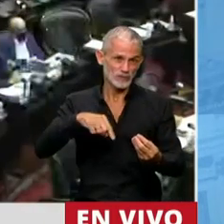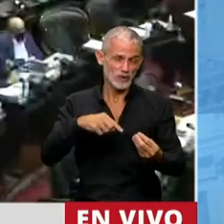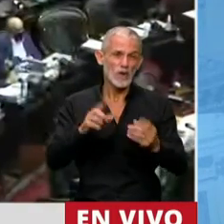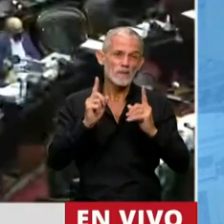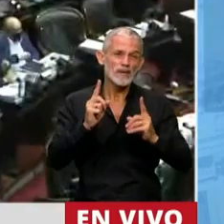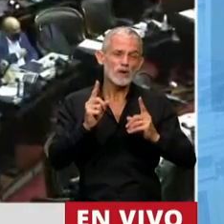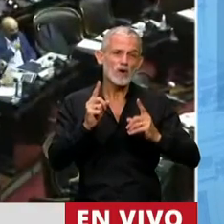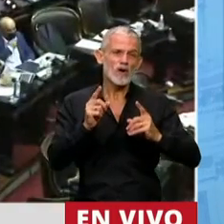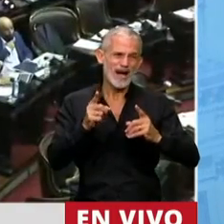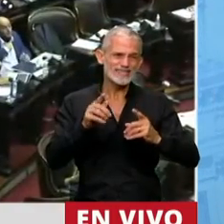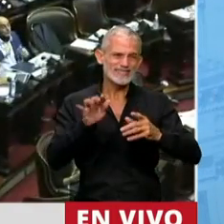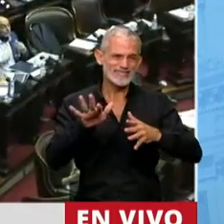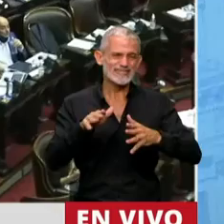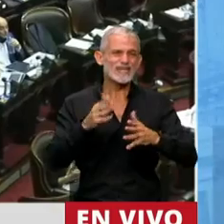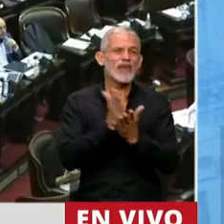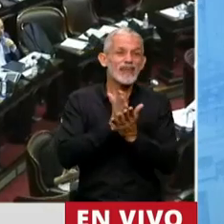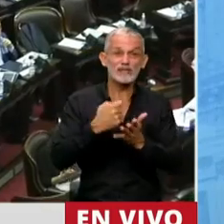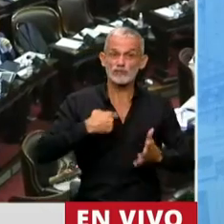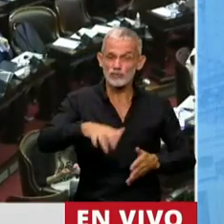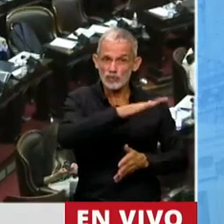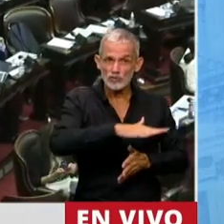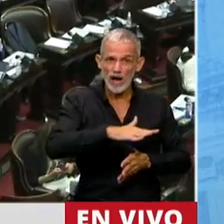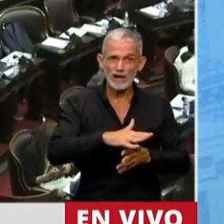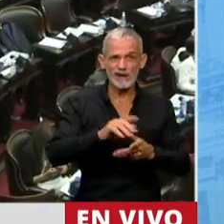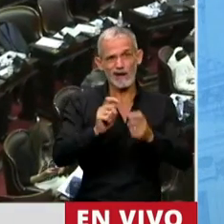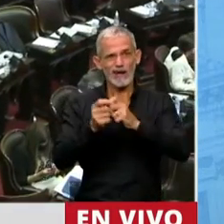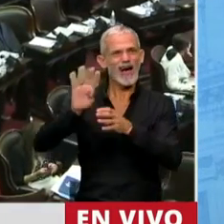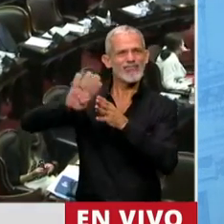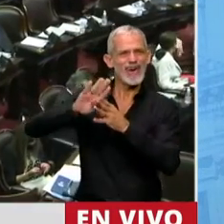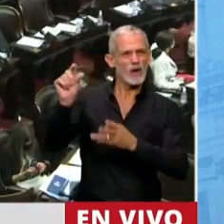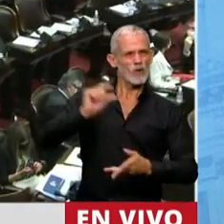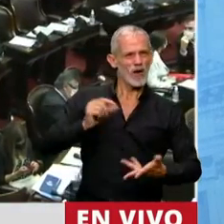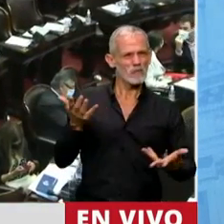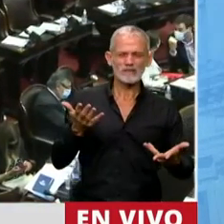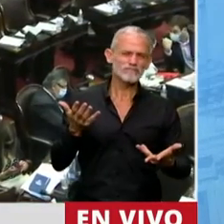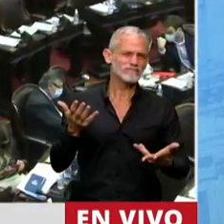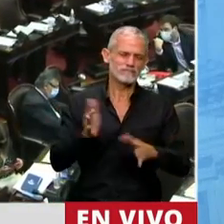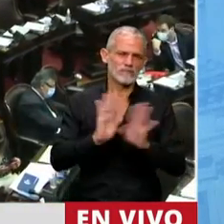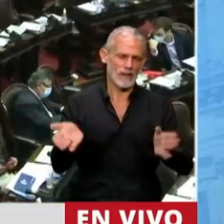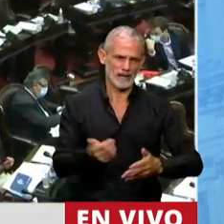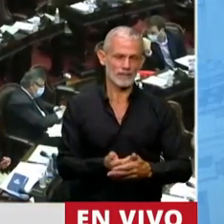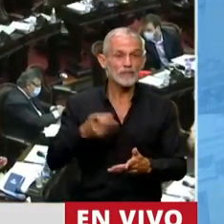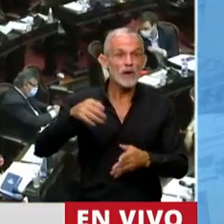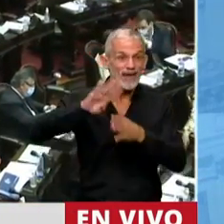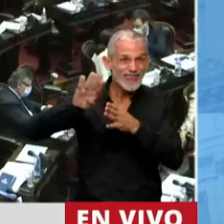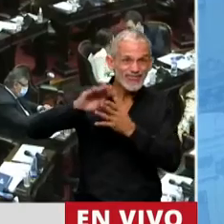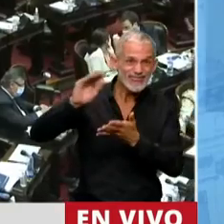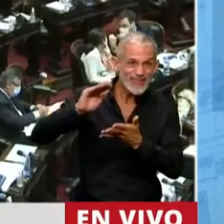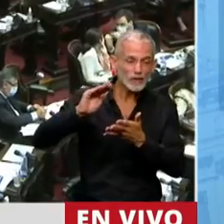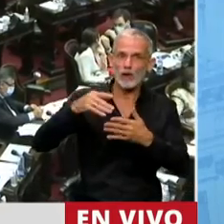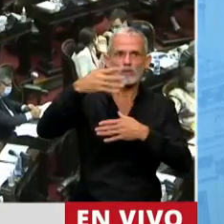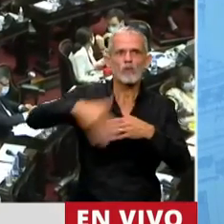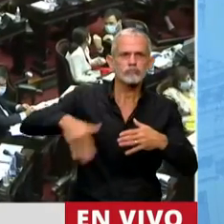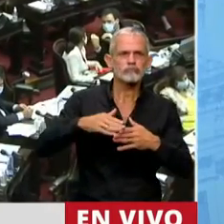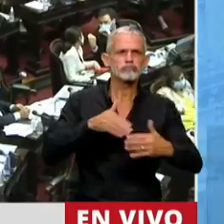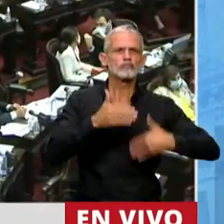que se transformen los derechos sociales en deuda. Porque sabemos muy bien que la deuda limita el